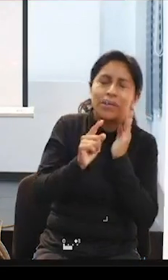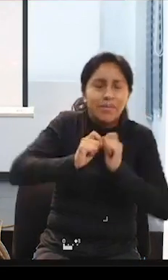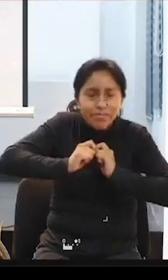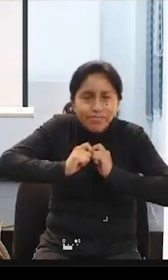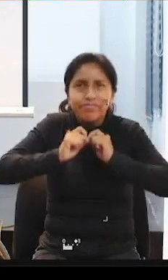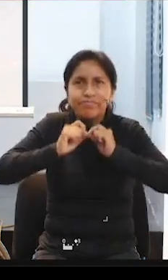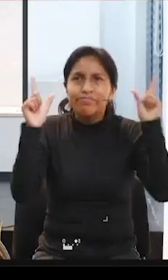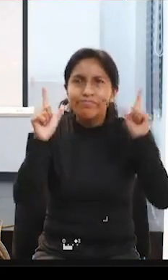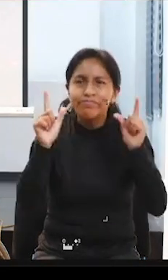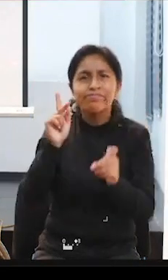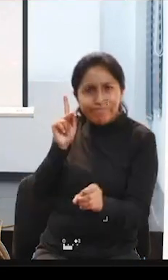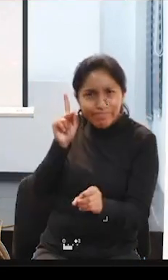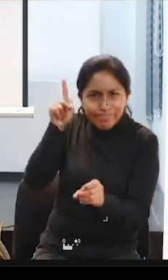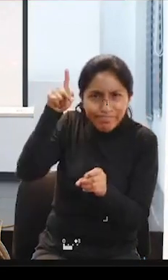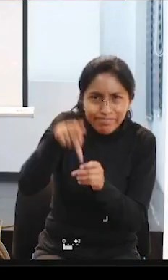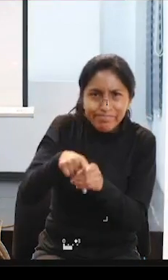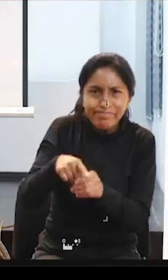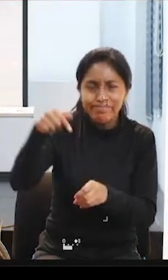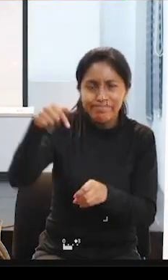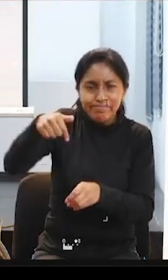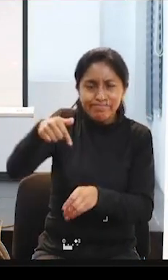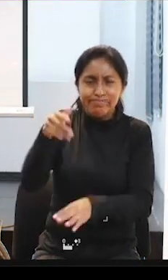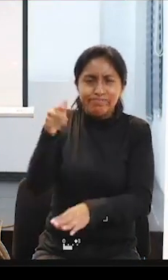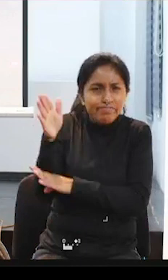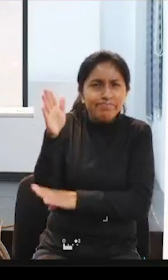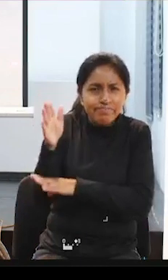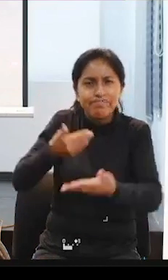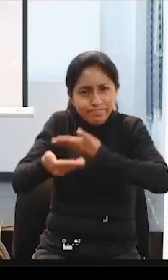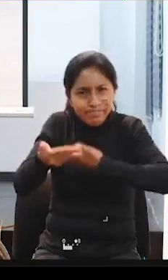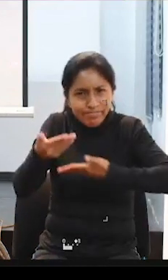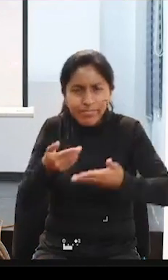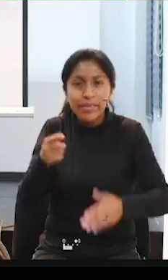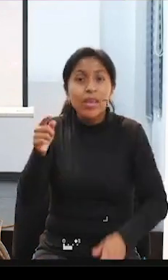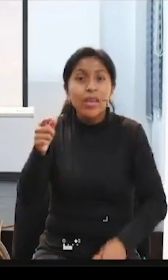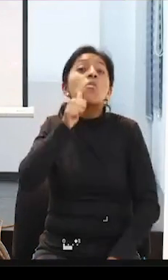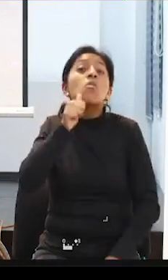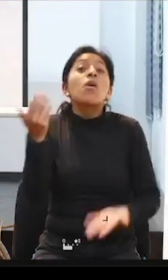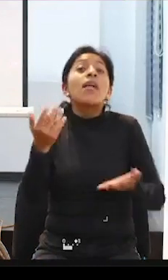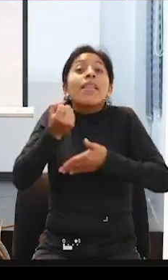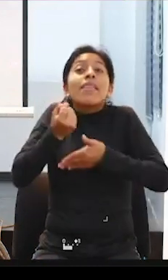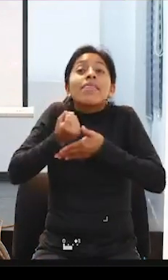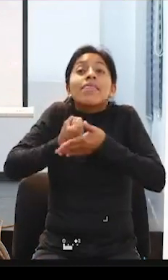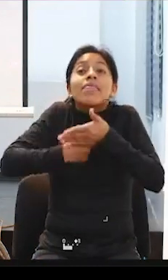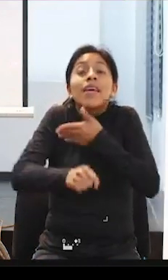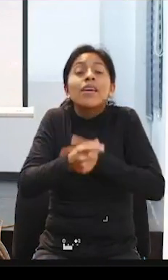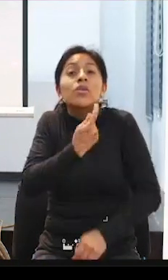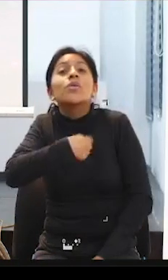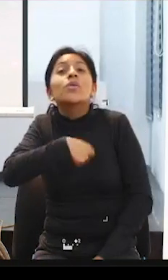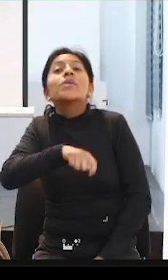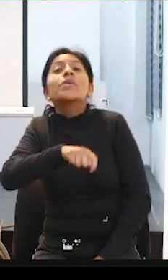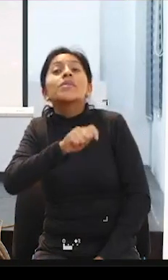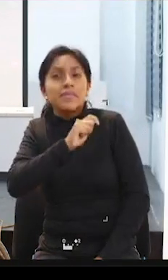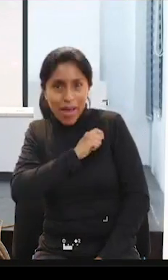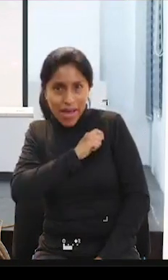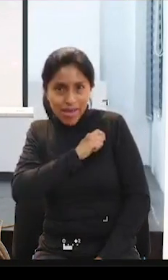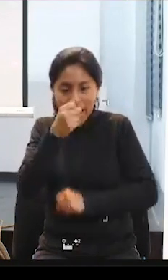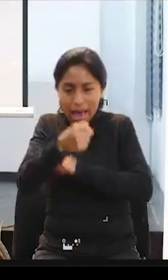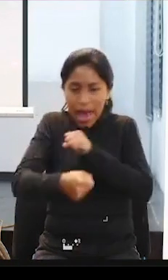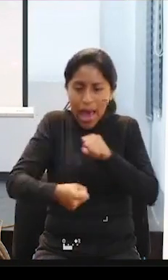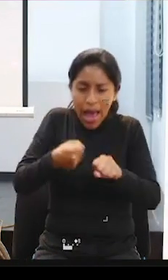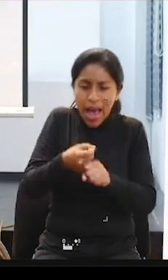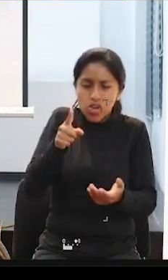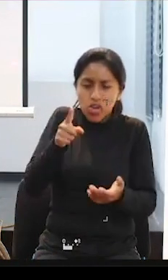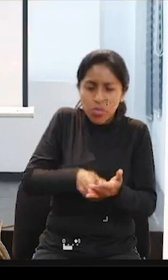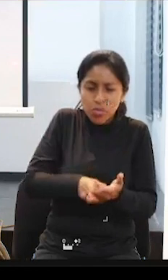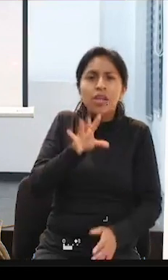participar en este espacio. Ella nació en Barcelona, España, en el año 1976